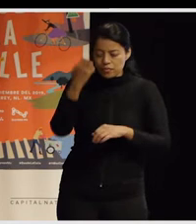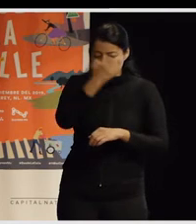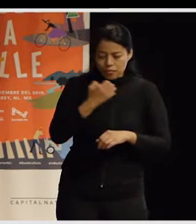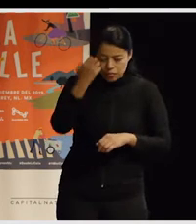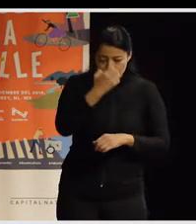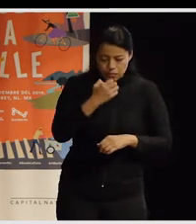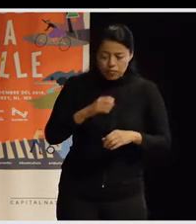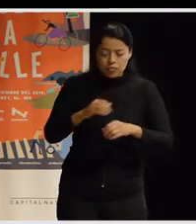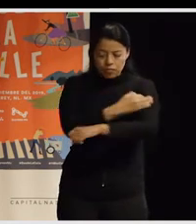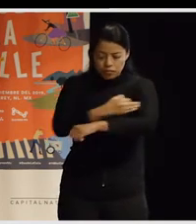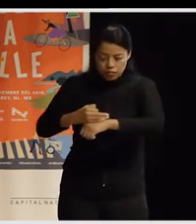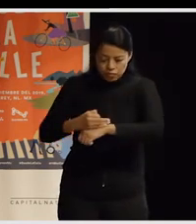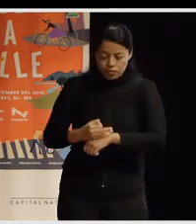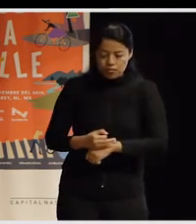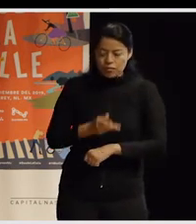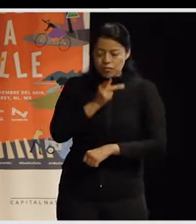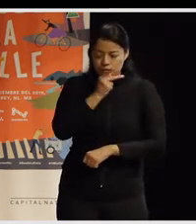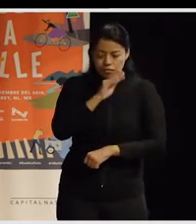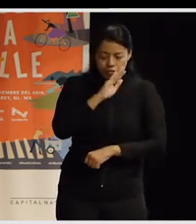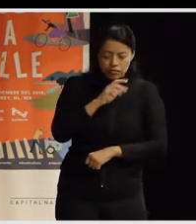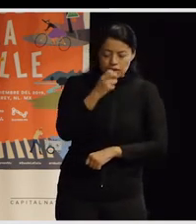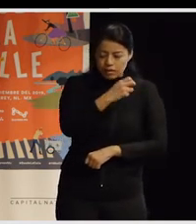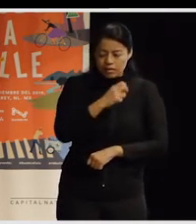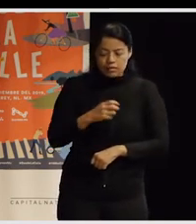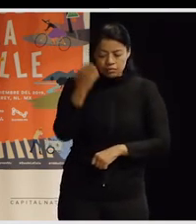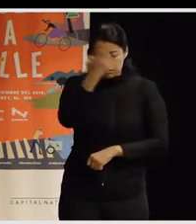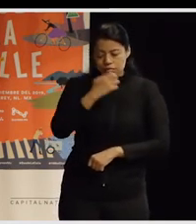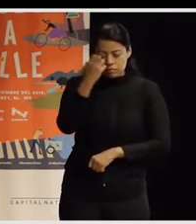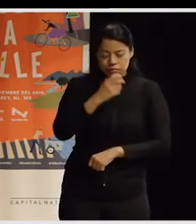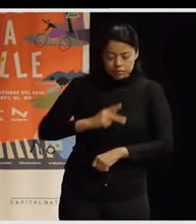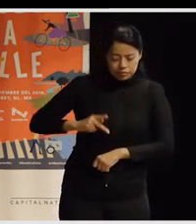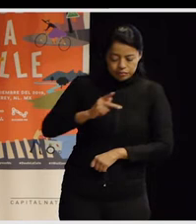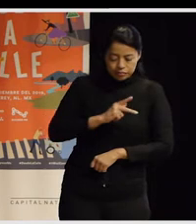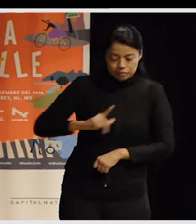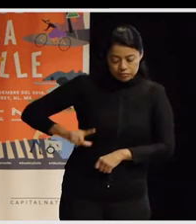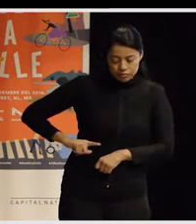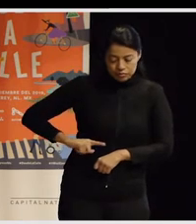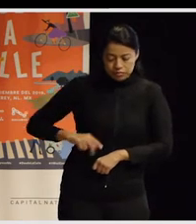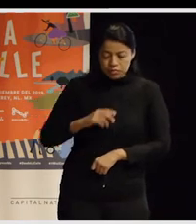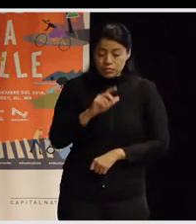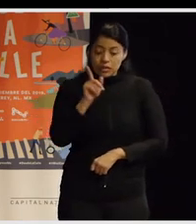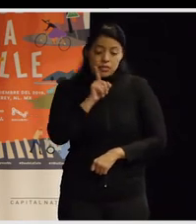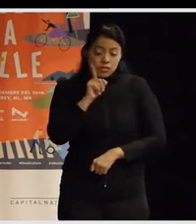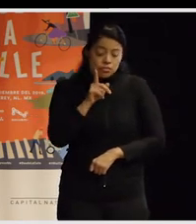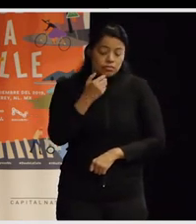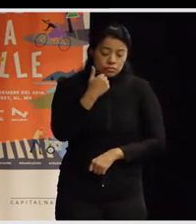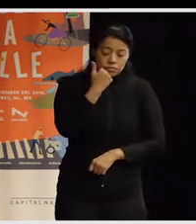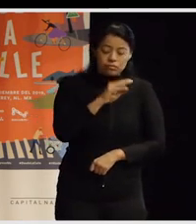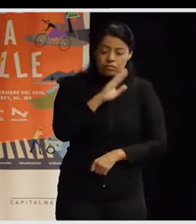con familias y sobre todo con madres de esa escuela pública, ¿no? Entonces ellas lo que querían es un barrio que está dividido en